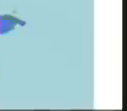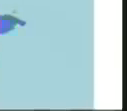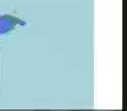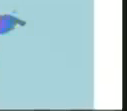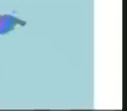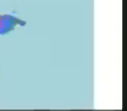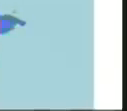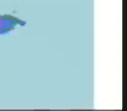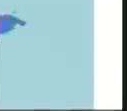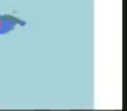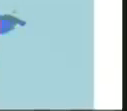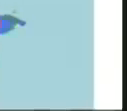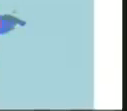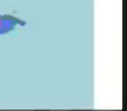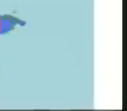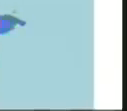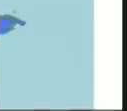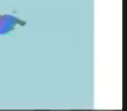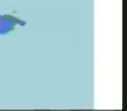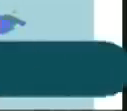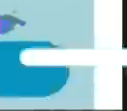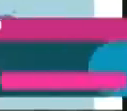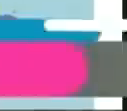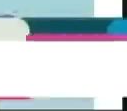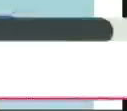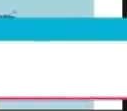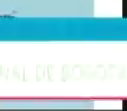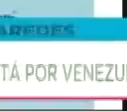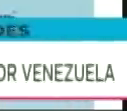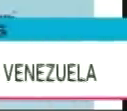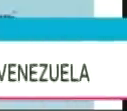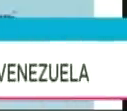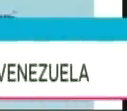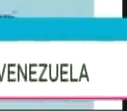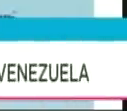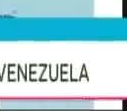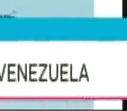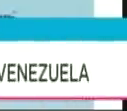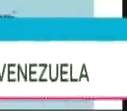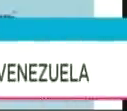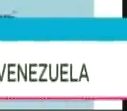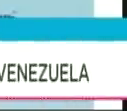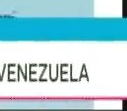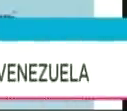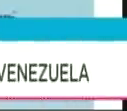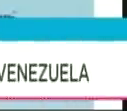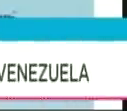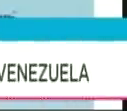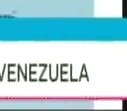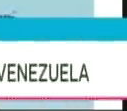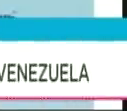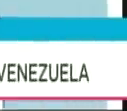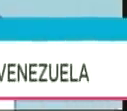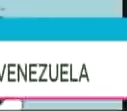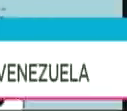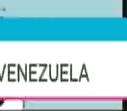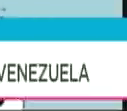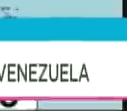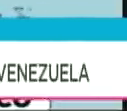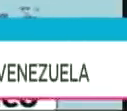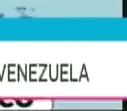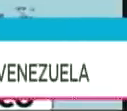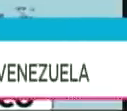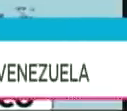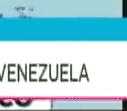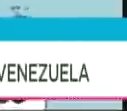de abril, solo participarán los países invitados a este diálogo. El Canciller Álvaro Leiva no ha invitado a este